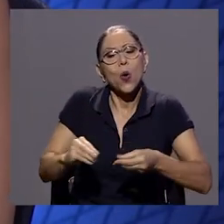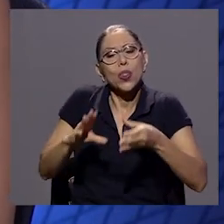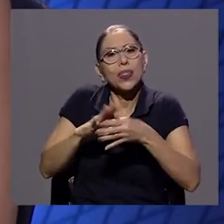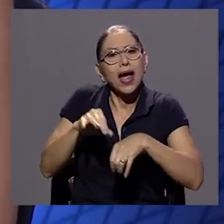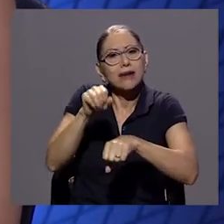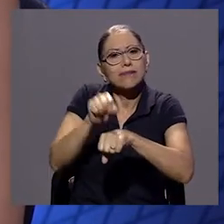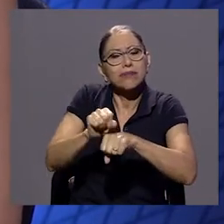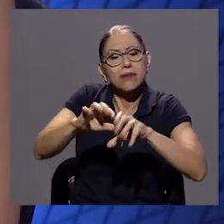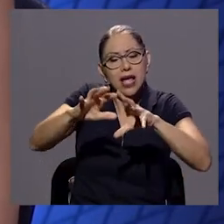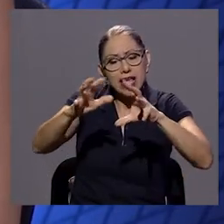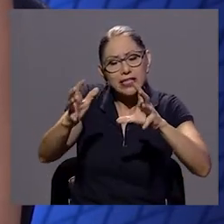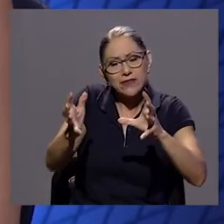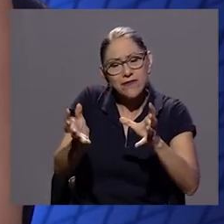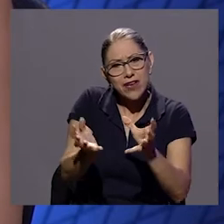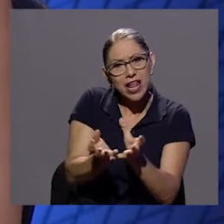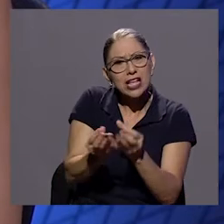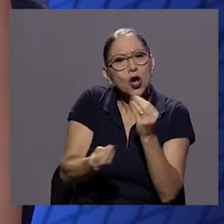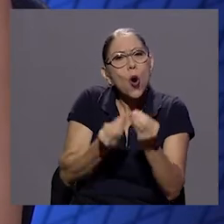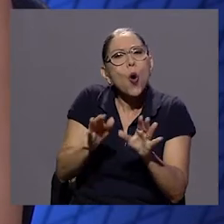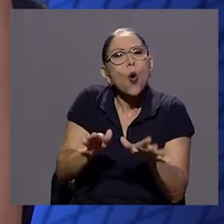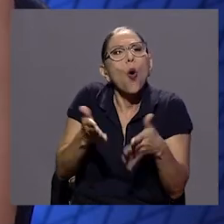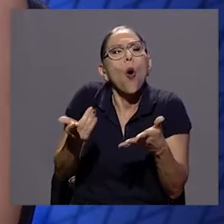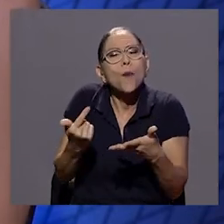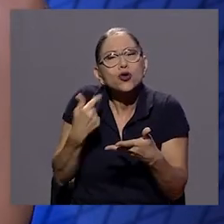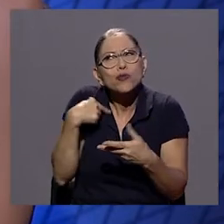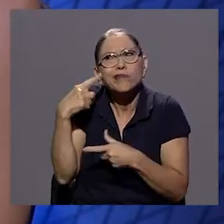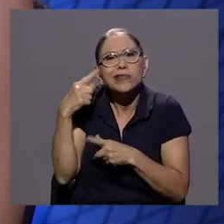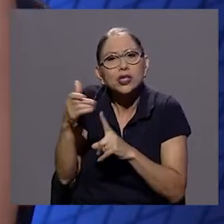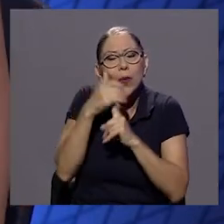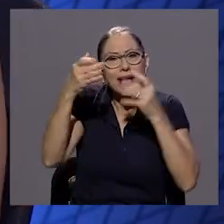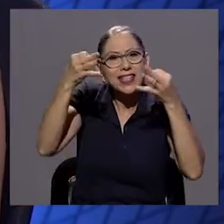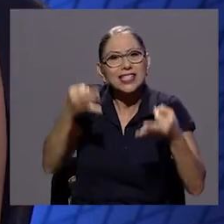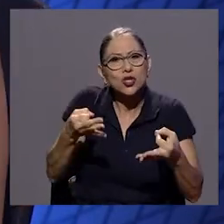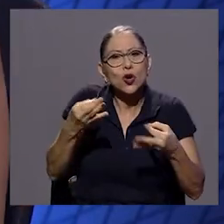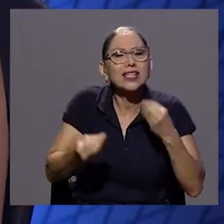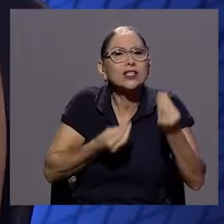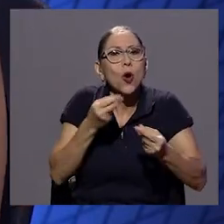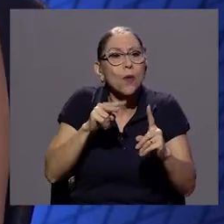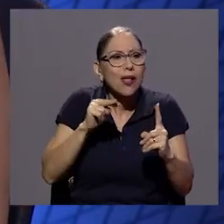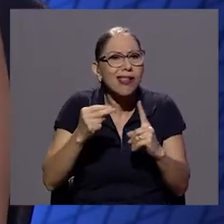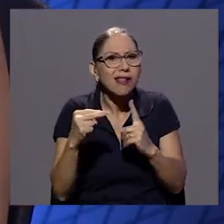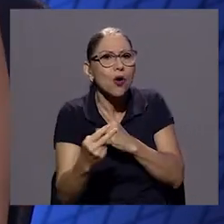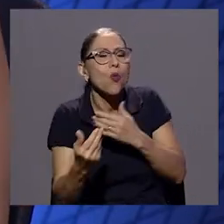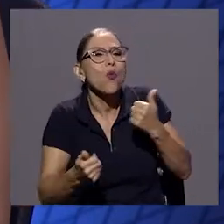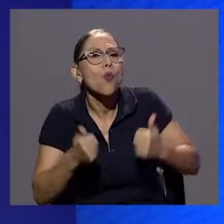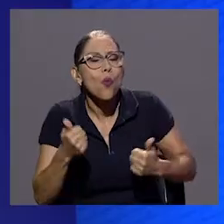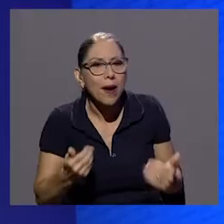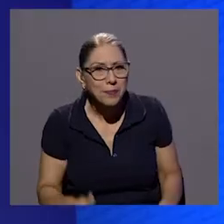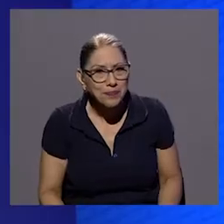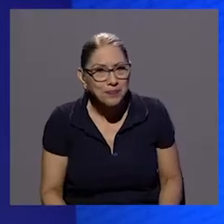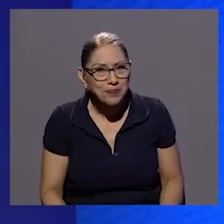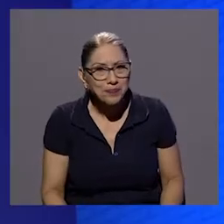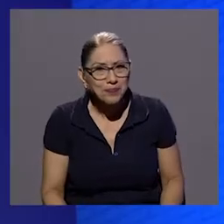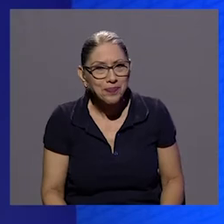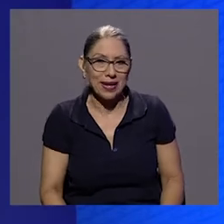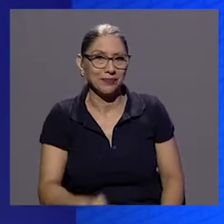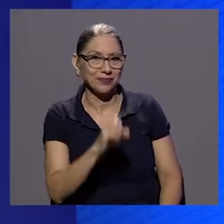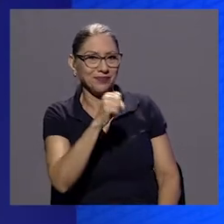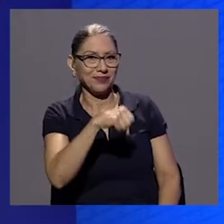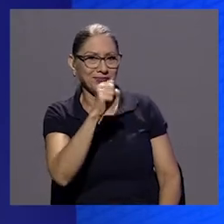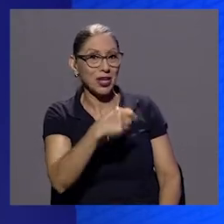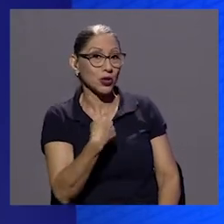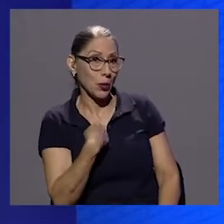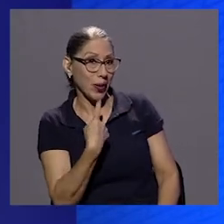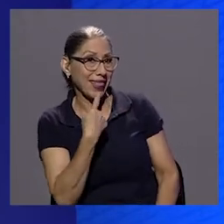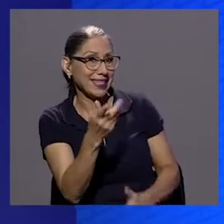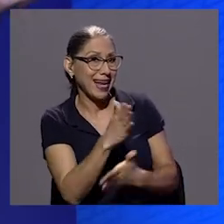voy tomando decisiones por decirlo así de entrarle por este lado o por el otro no sé si me explico ¿verdad? sí a ver digamos te voy a plantear